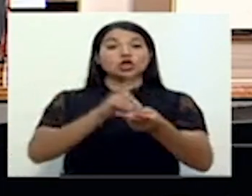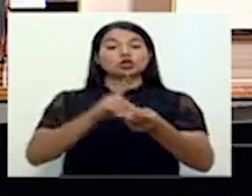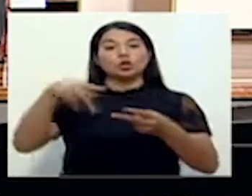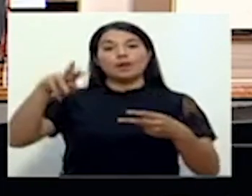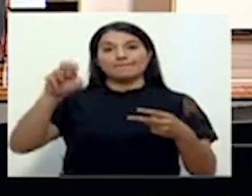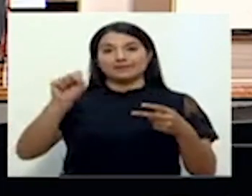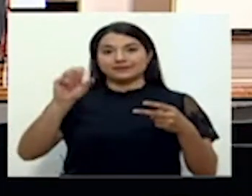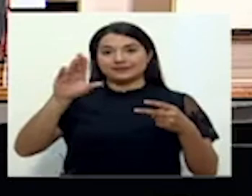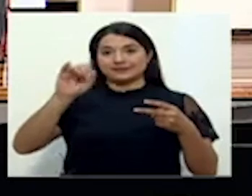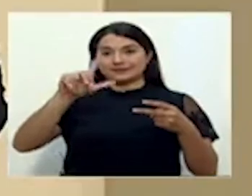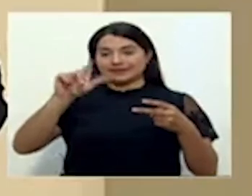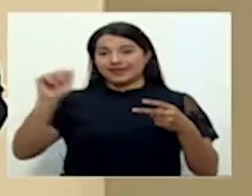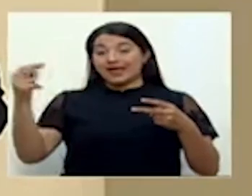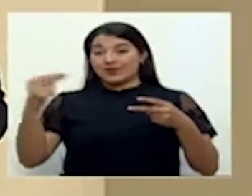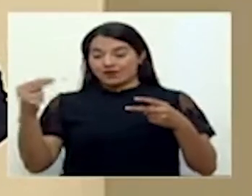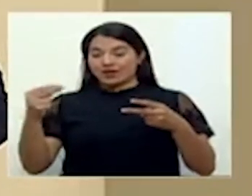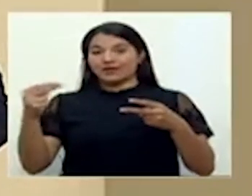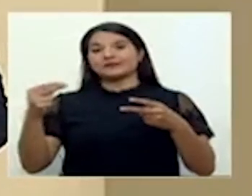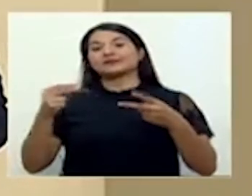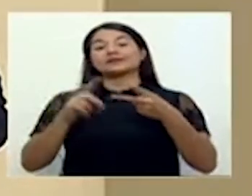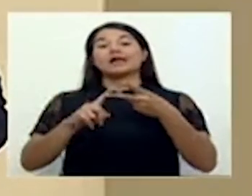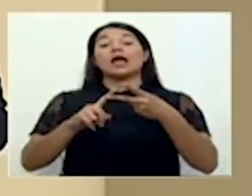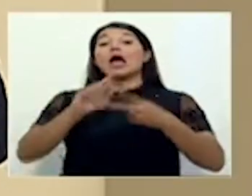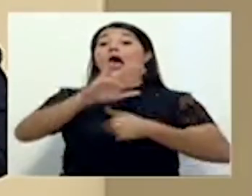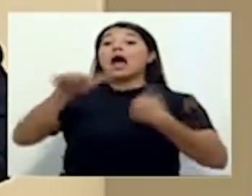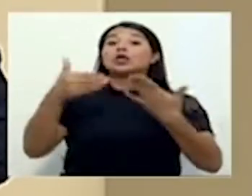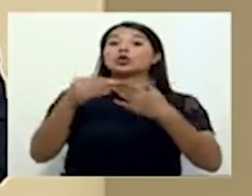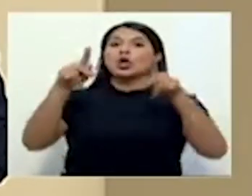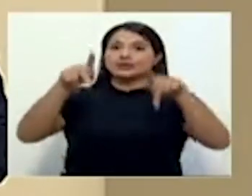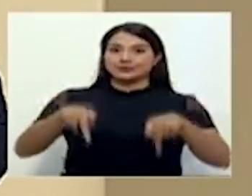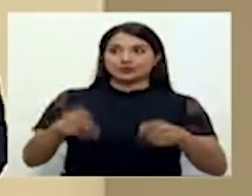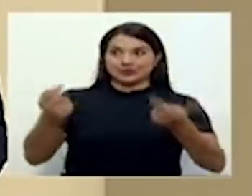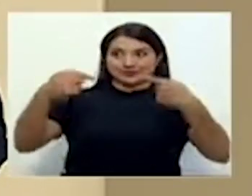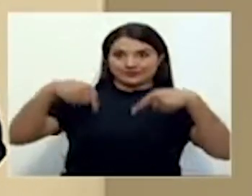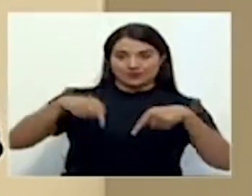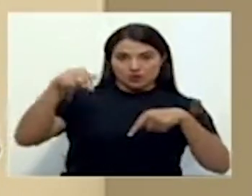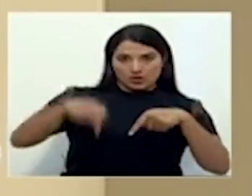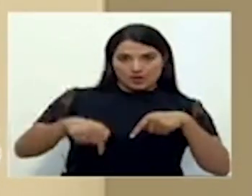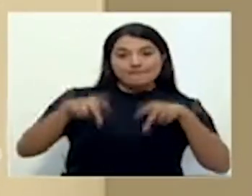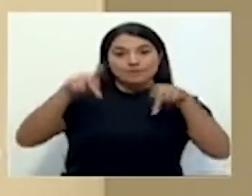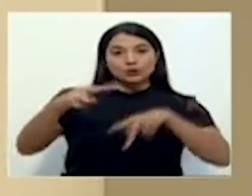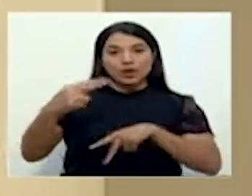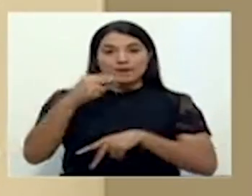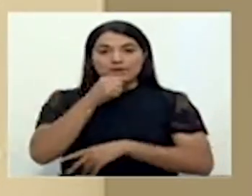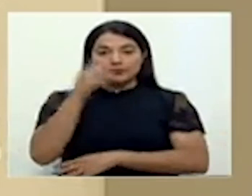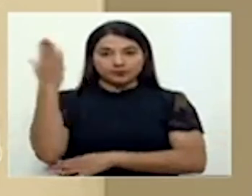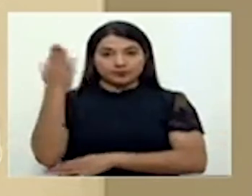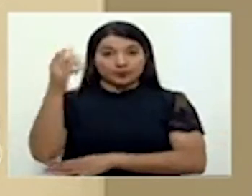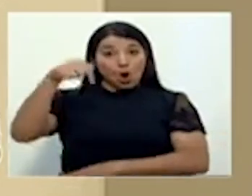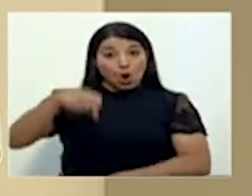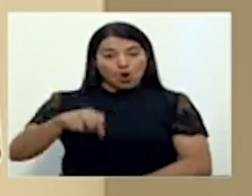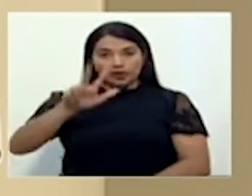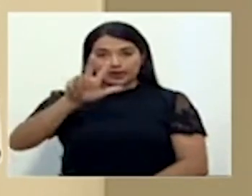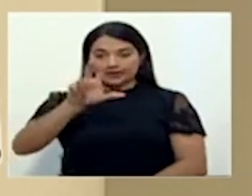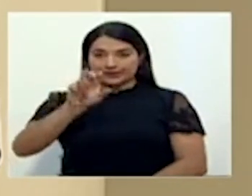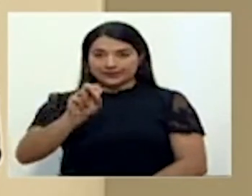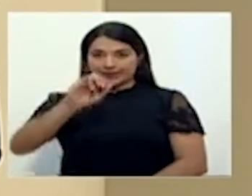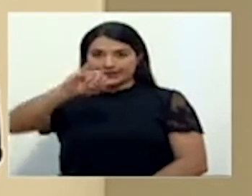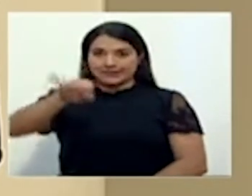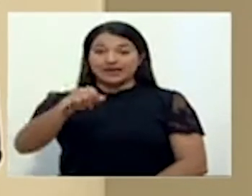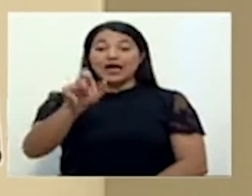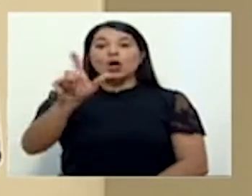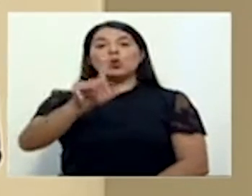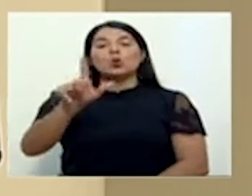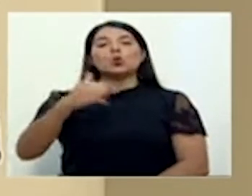de salud, a todos los presentes y los que están siguiendo la transmisión. Al ser 30 de julio, tenemos un